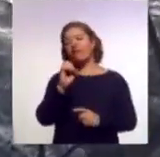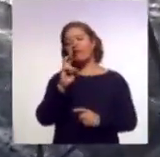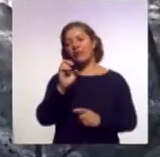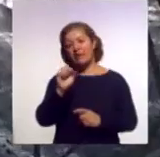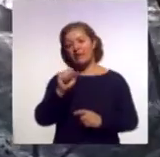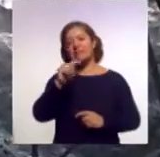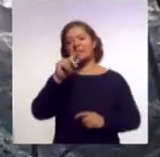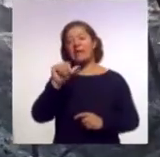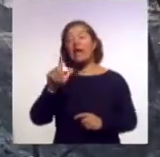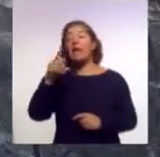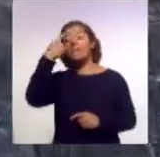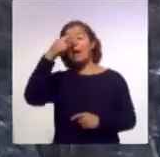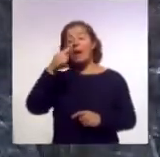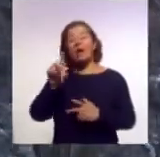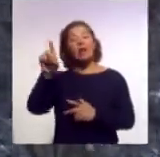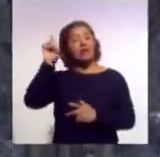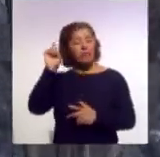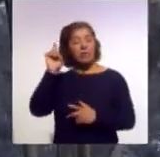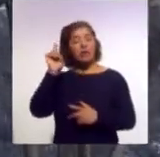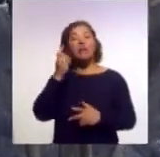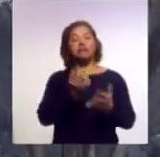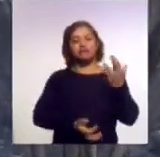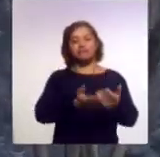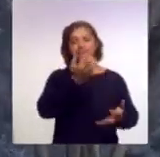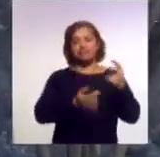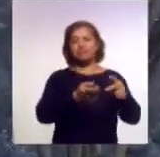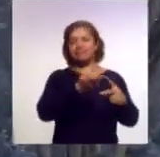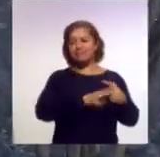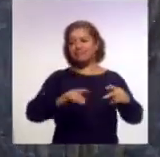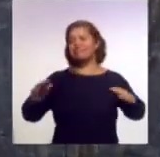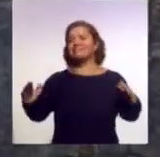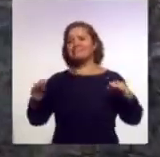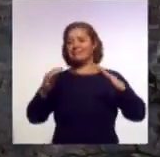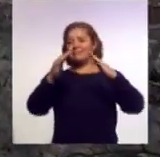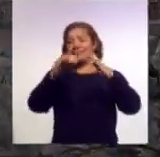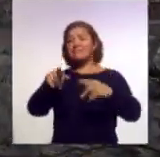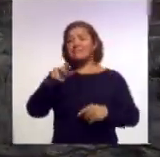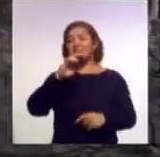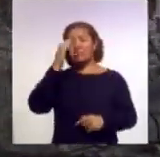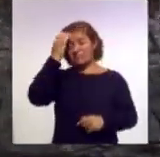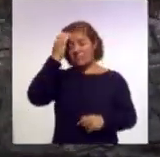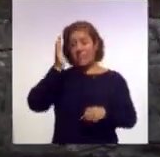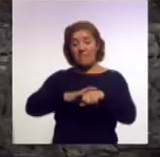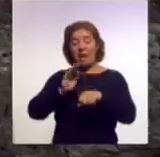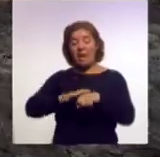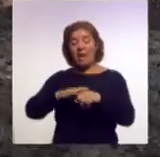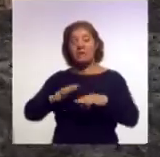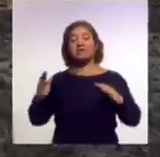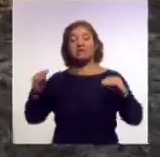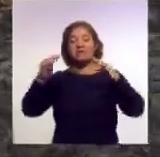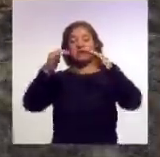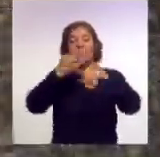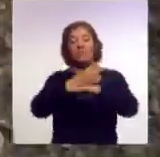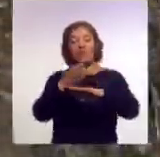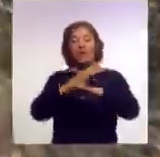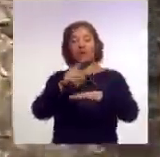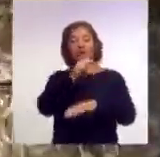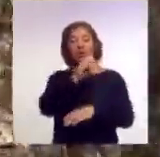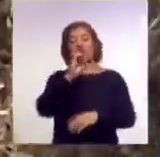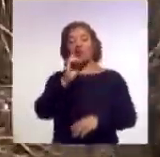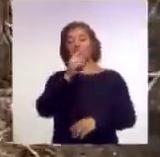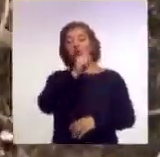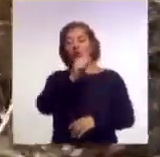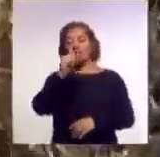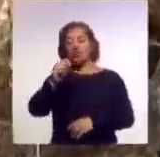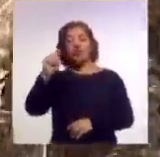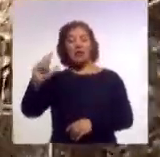incendio que inició el pasado domingo en el Cerro Cuautzin, mejor conocido como Cerros Blancos, en Totolac. En el lugar, la brigada